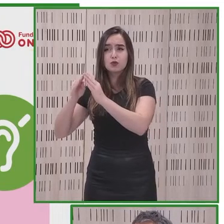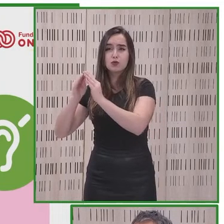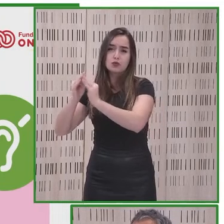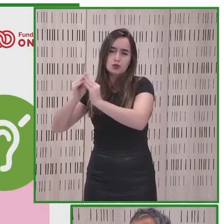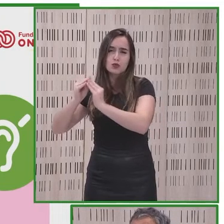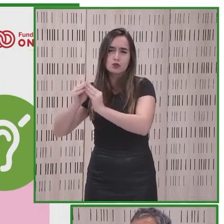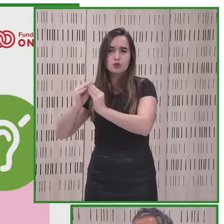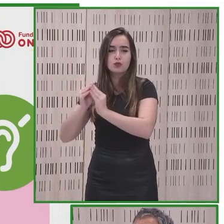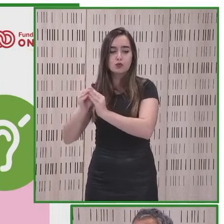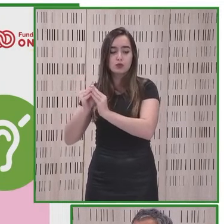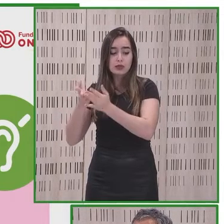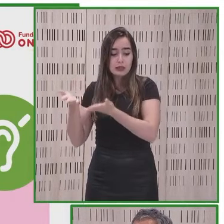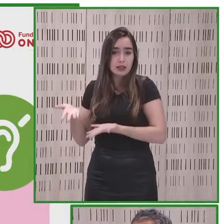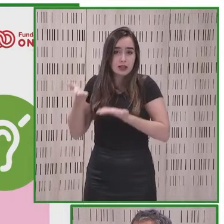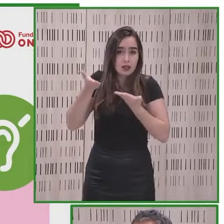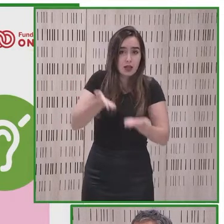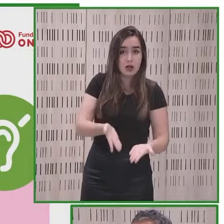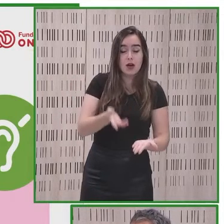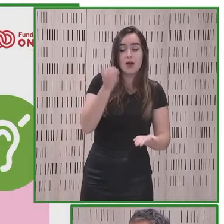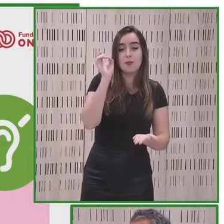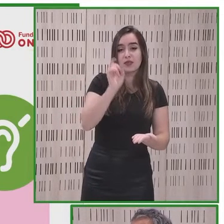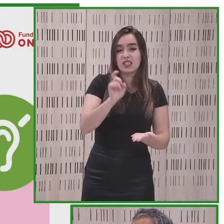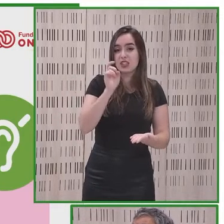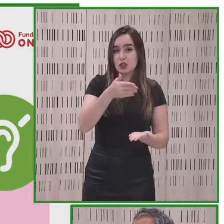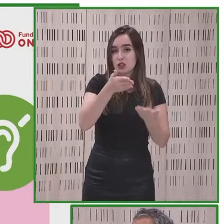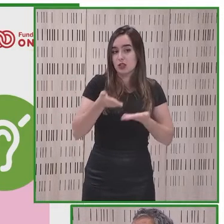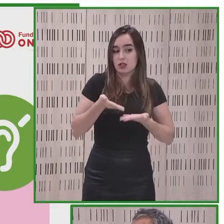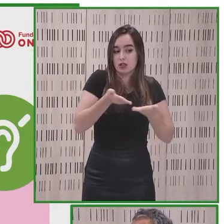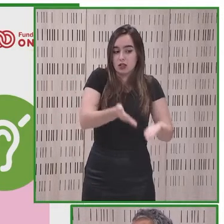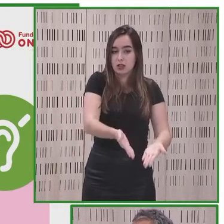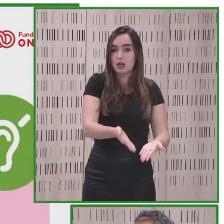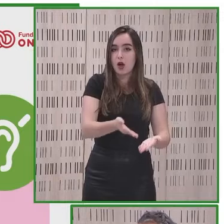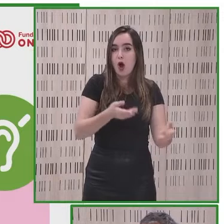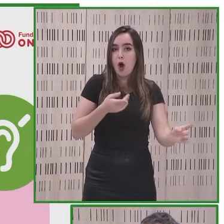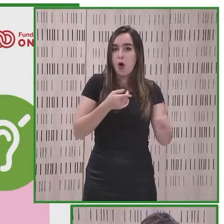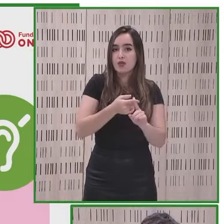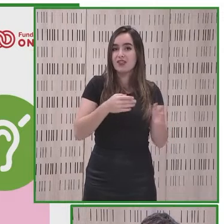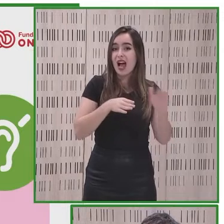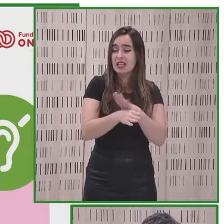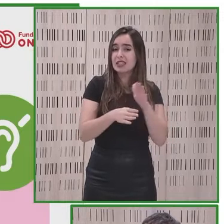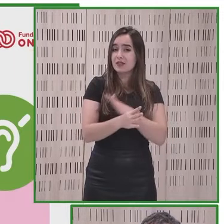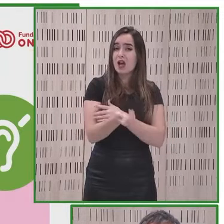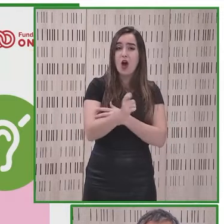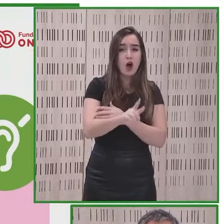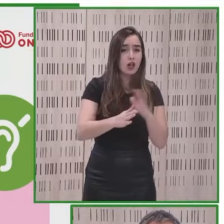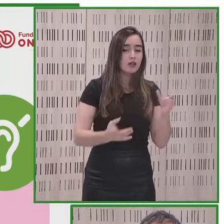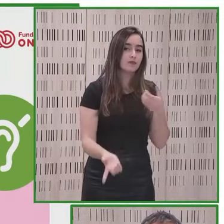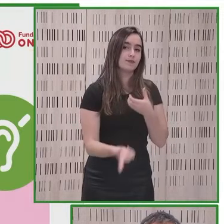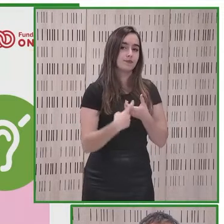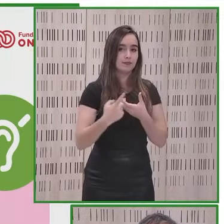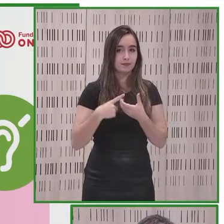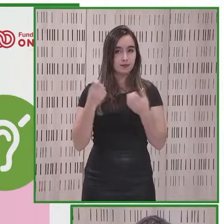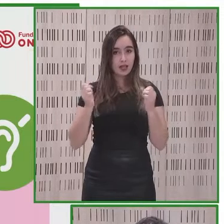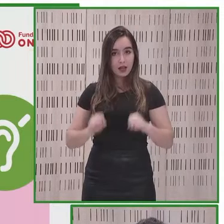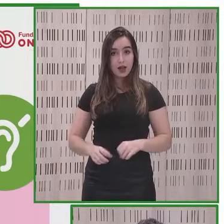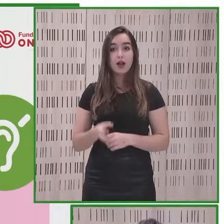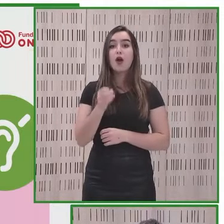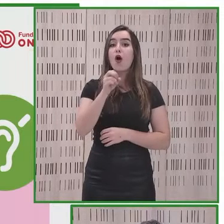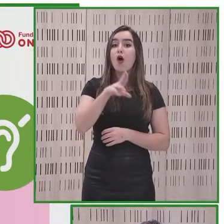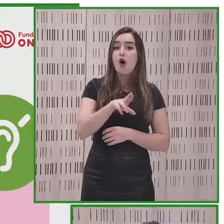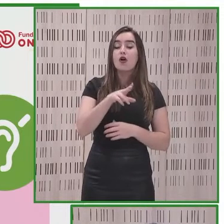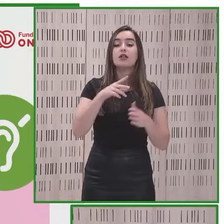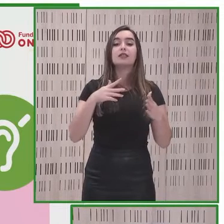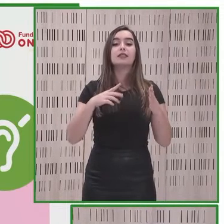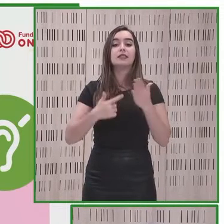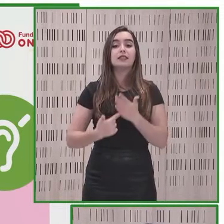incorporen el diseño para todos en los procesos formativos o como las tecnologías